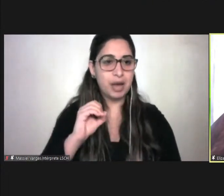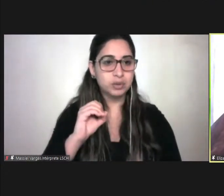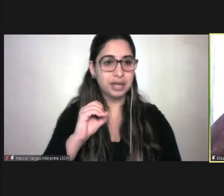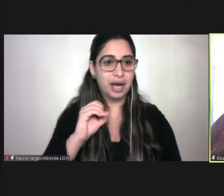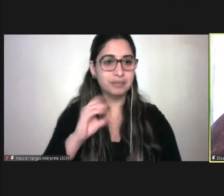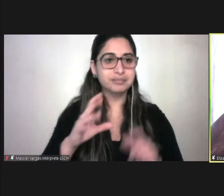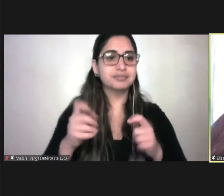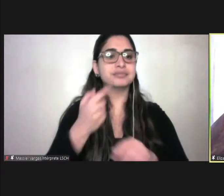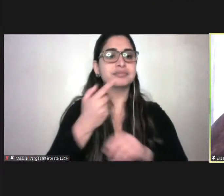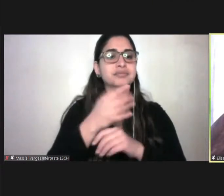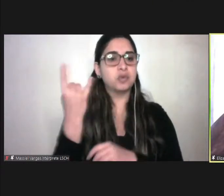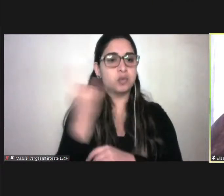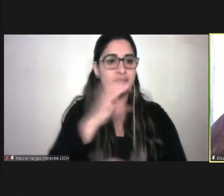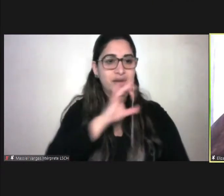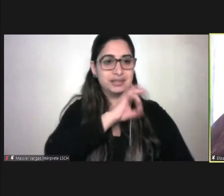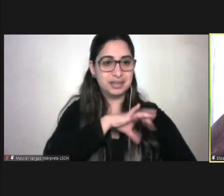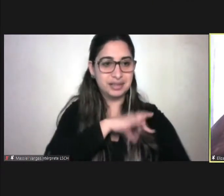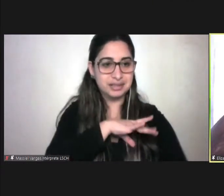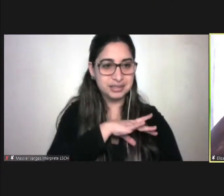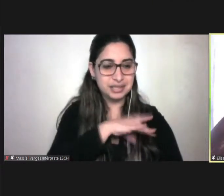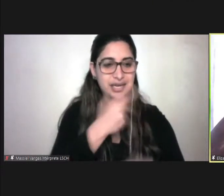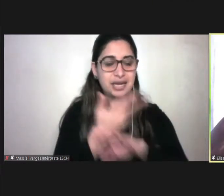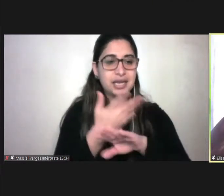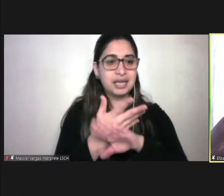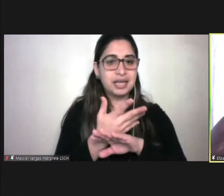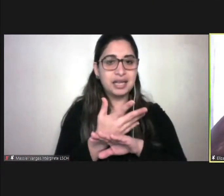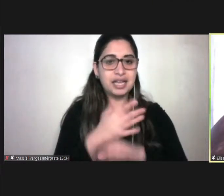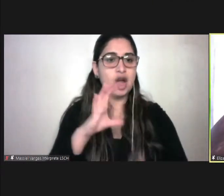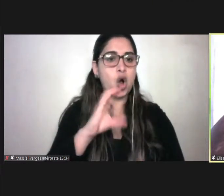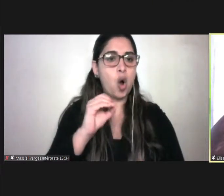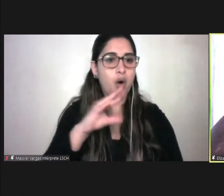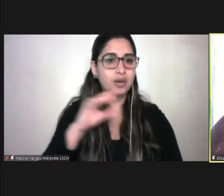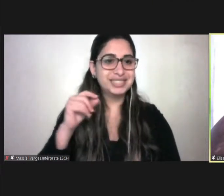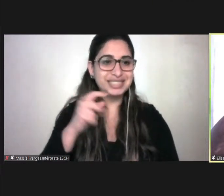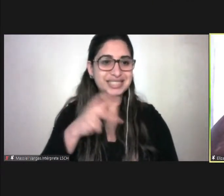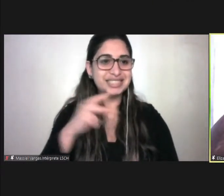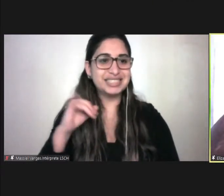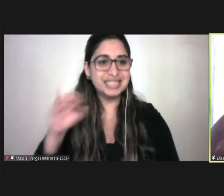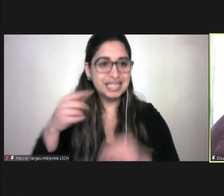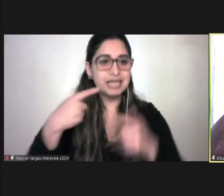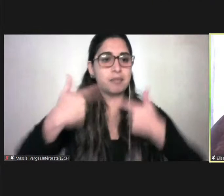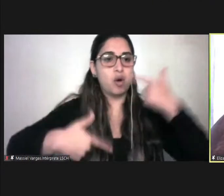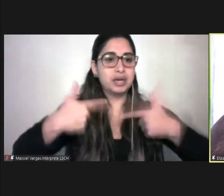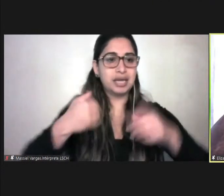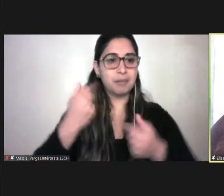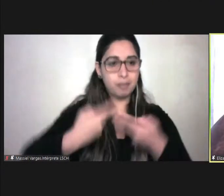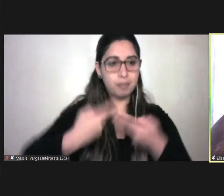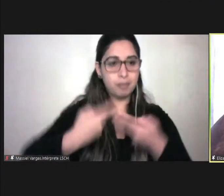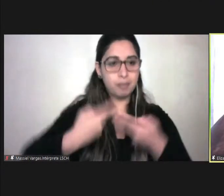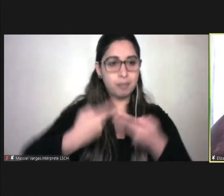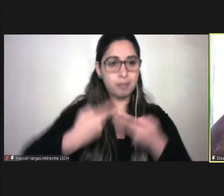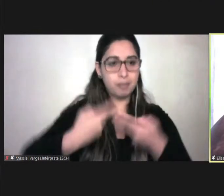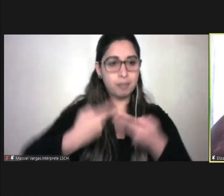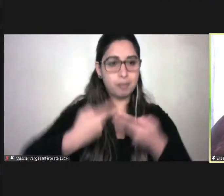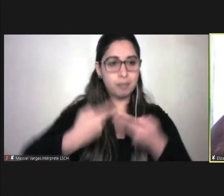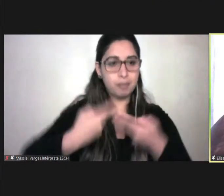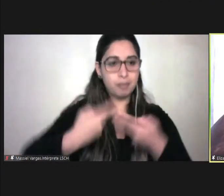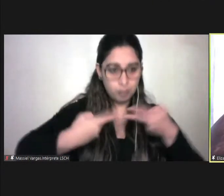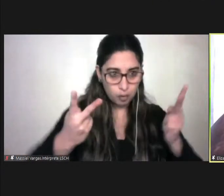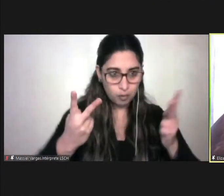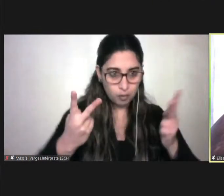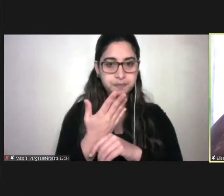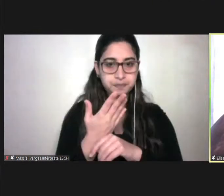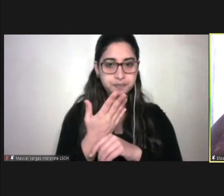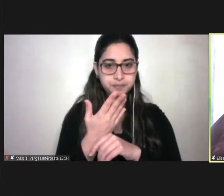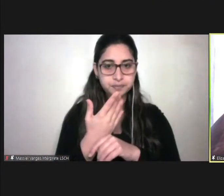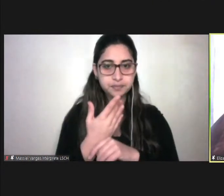con formación en educación coaching inclusión y políticas públicas así como en perspectiva de derechos y de género.